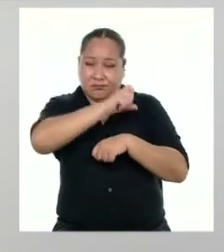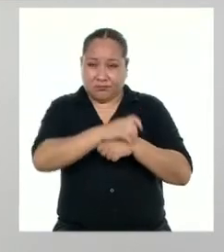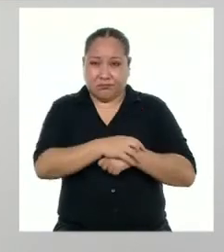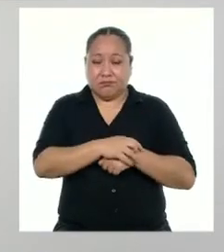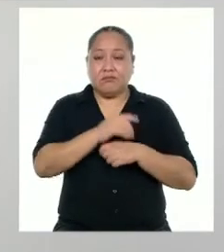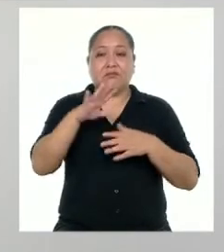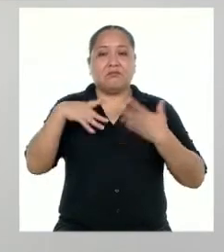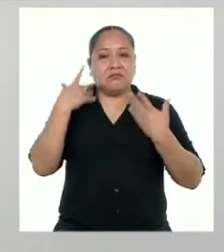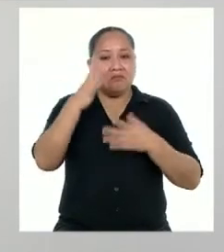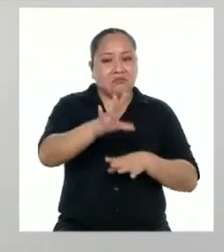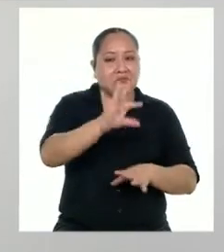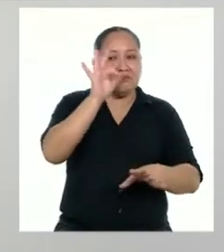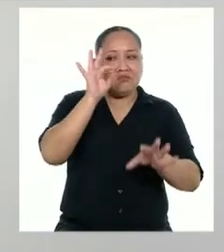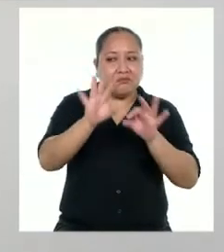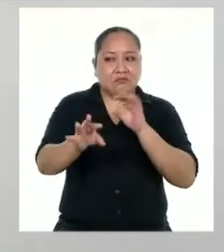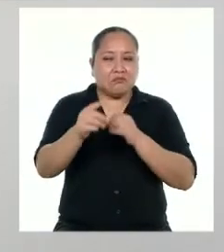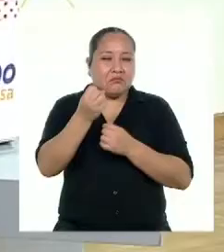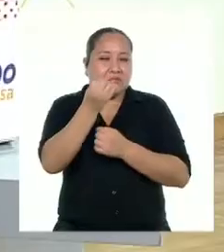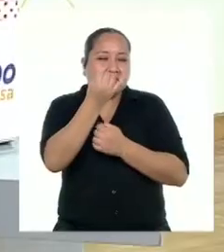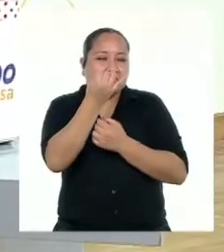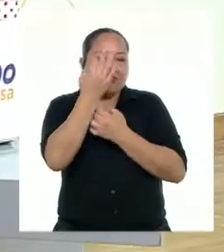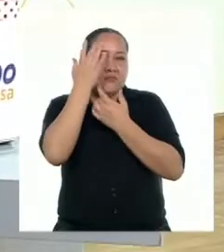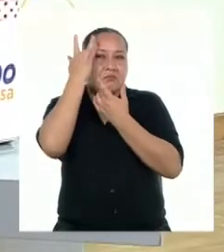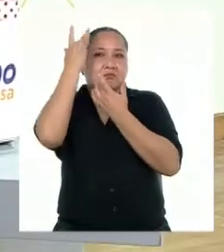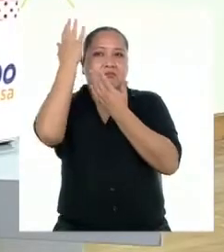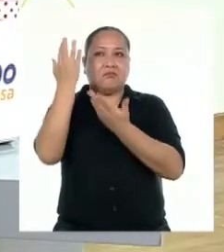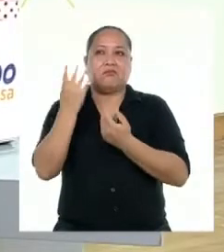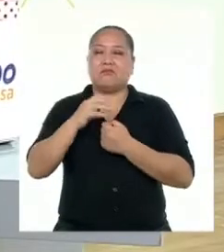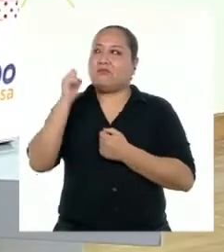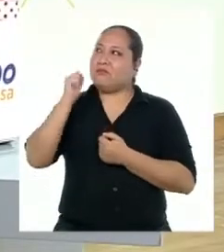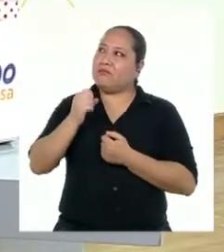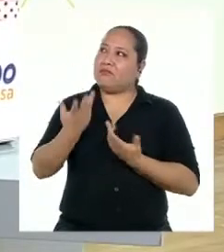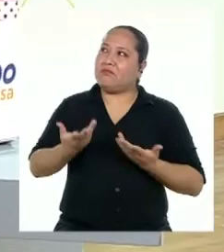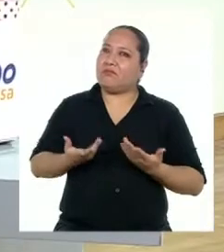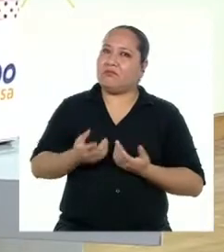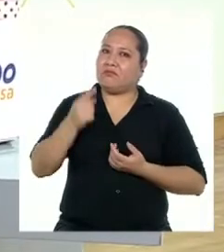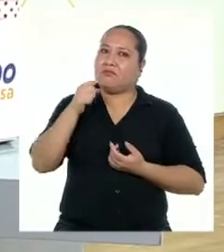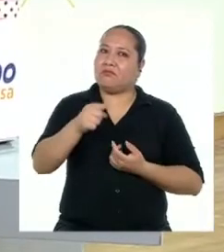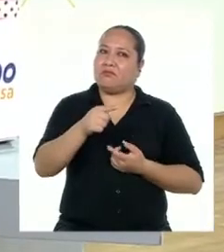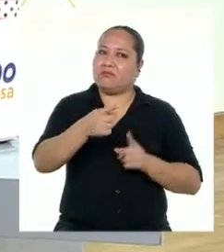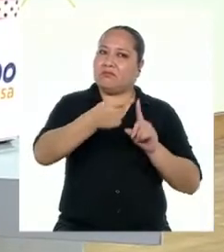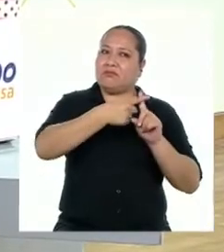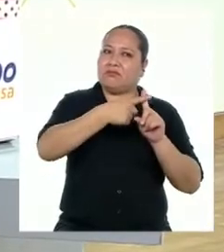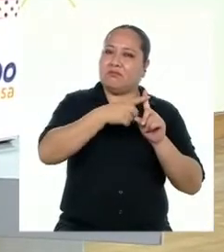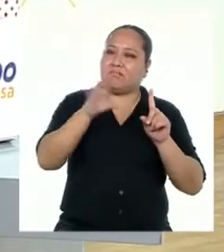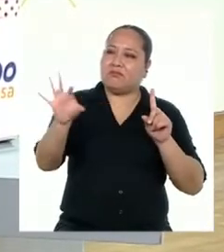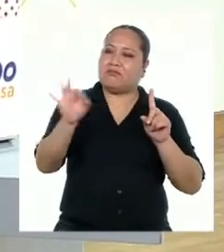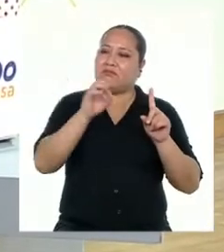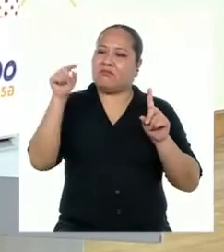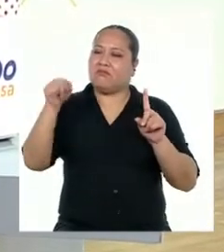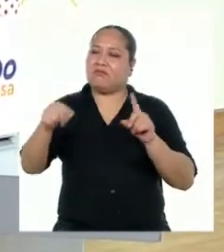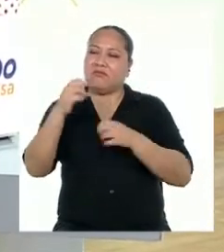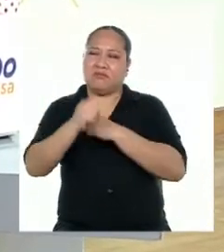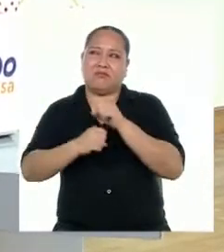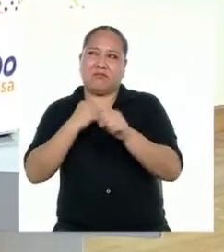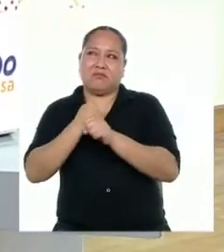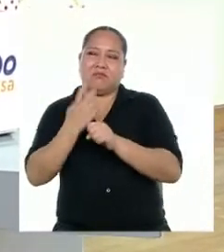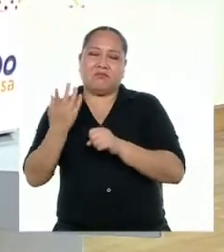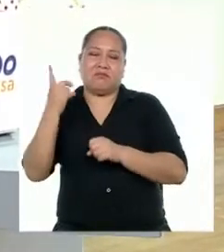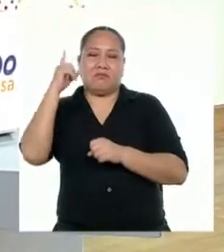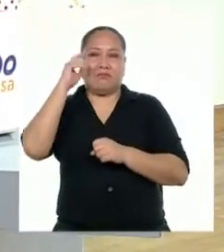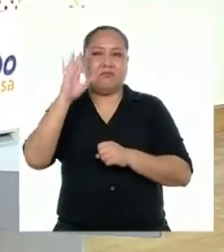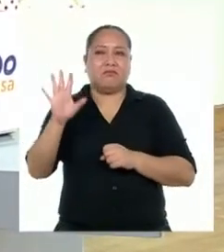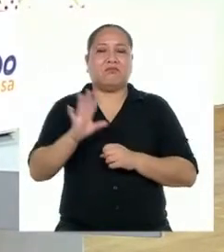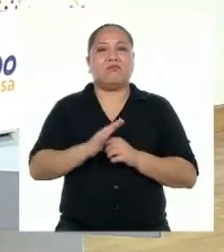podemos encontrar cierta esperanza. Puede ser. ¿Quién diría que algo positivo se podría sacar de este año? Pero